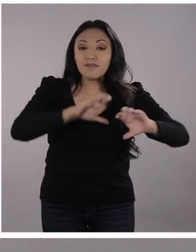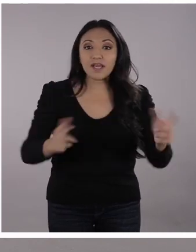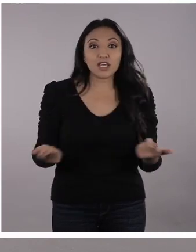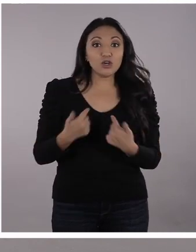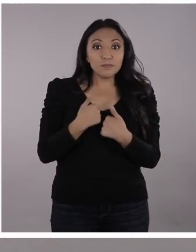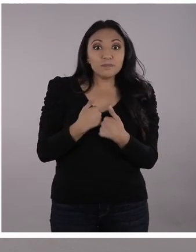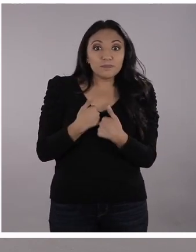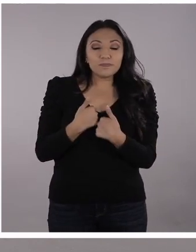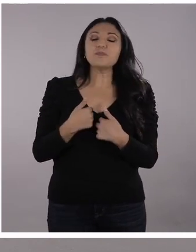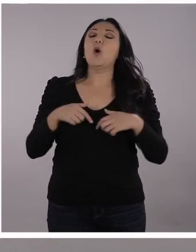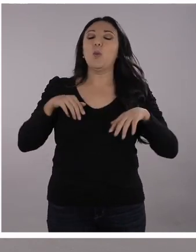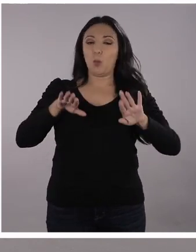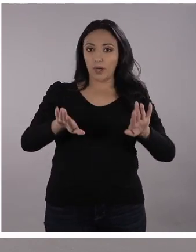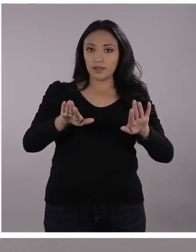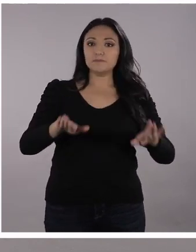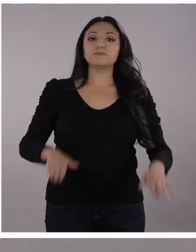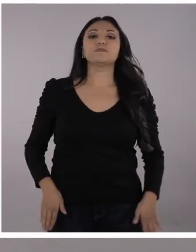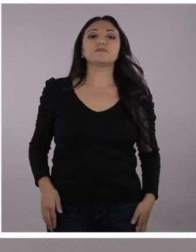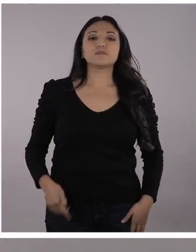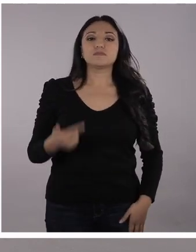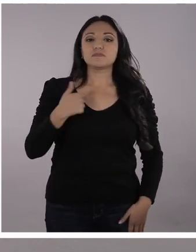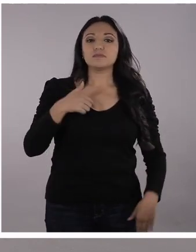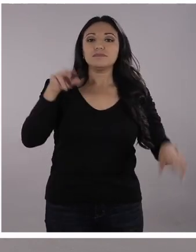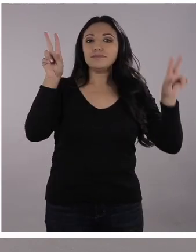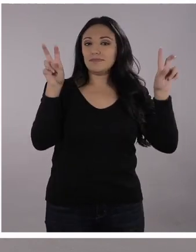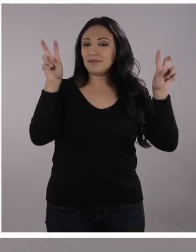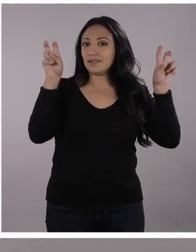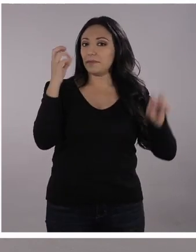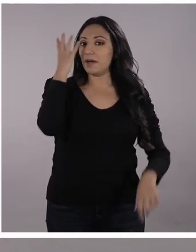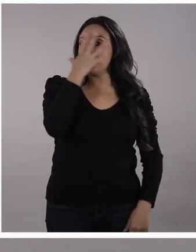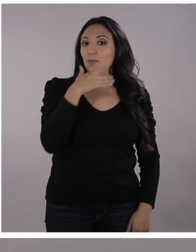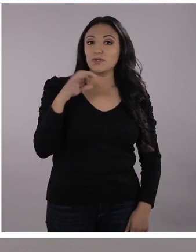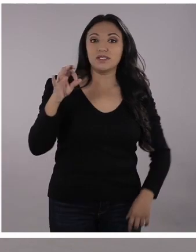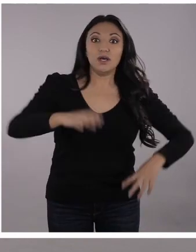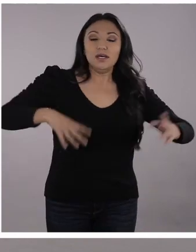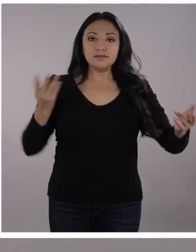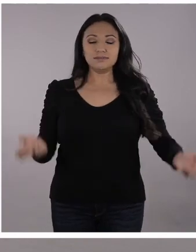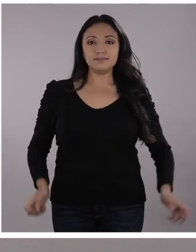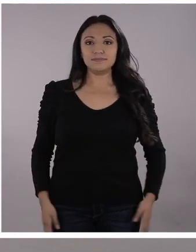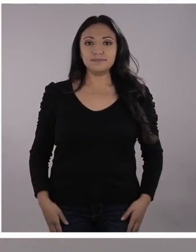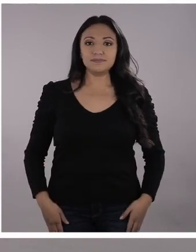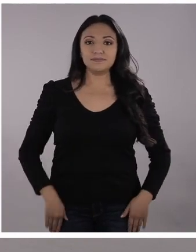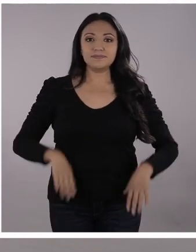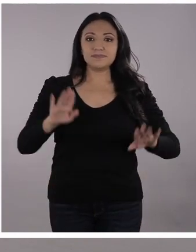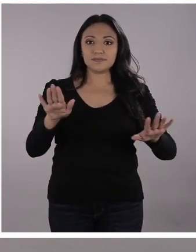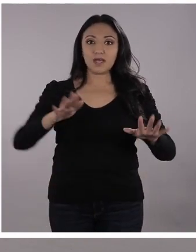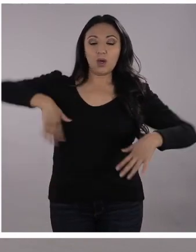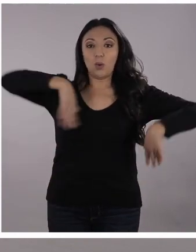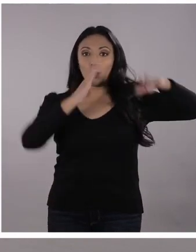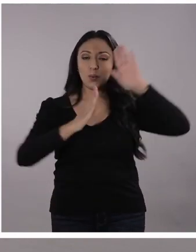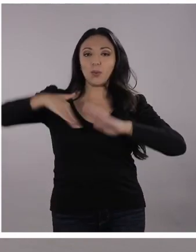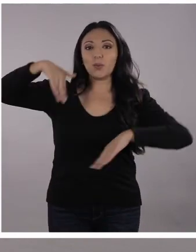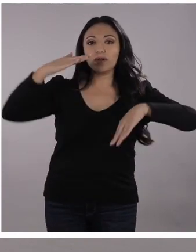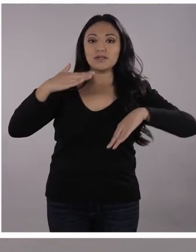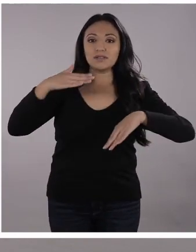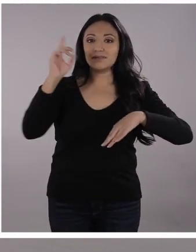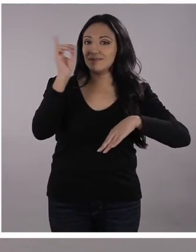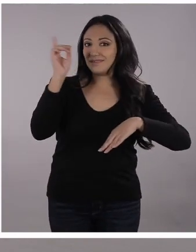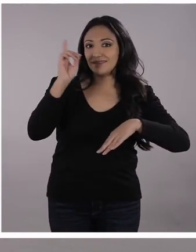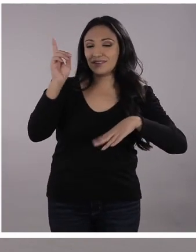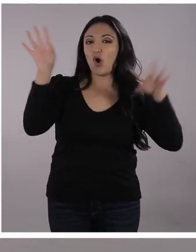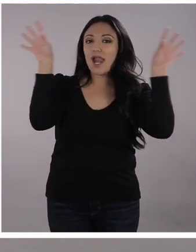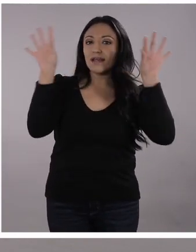Bueno, proponerles un tema maravilloso. Vamos a hablar de corrientes. No